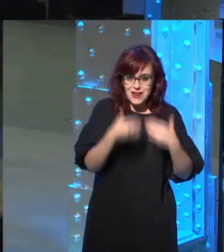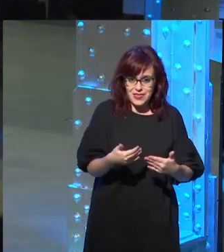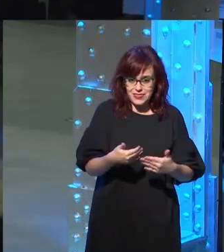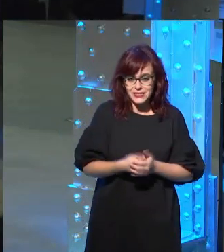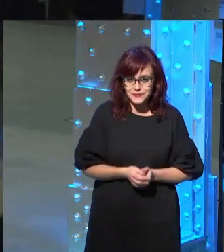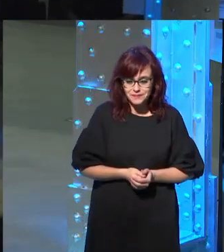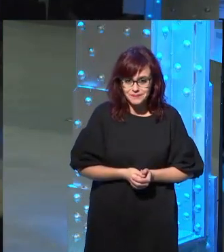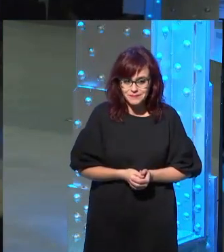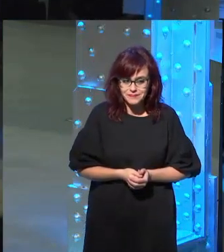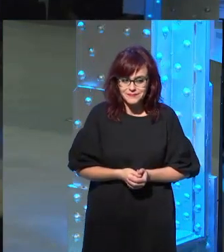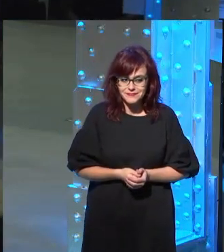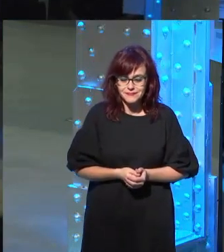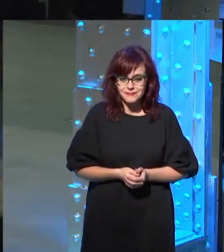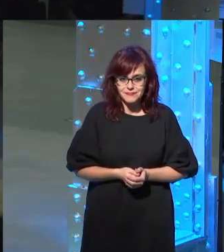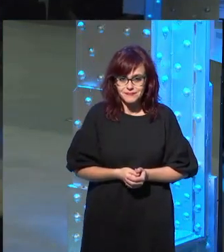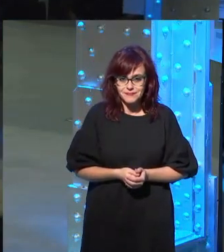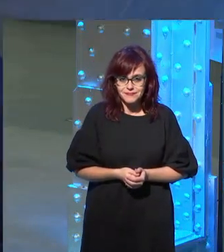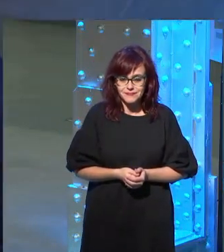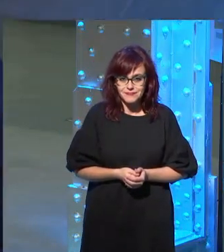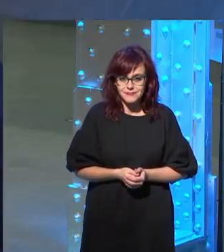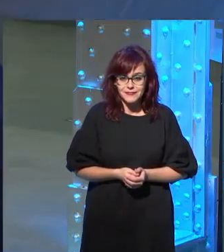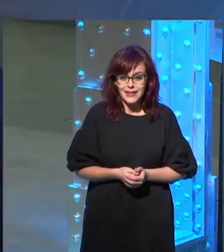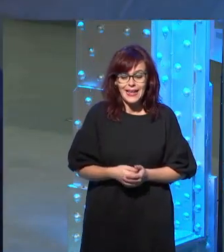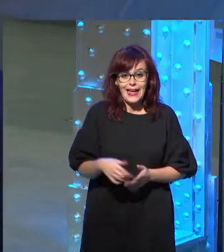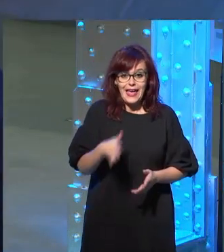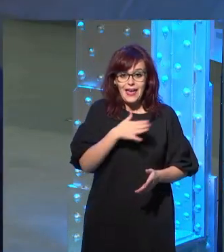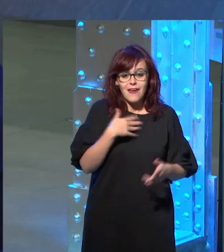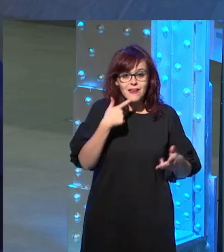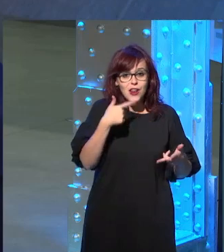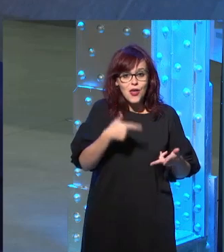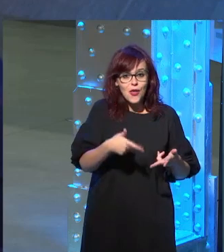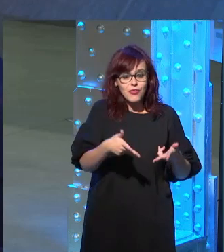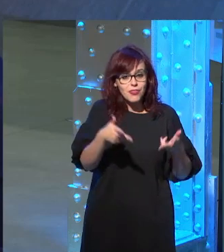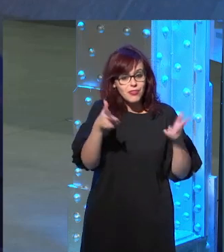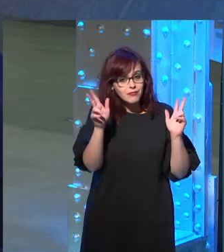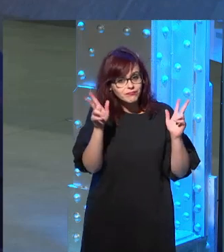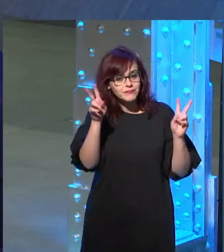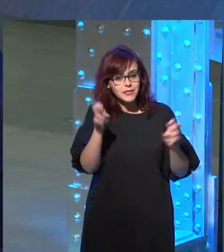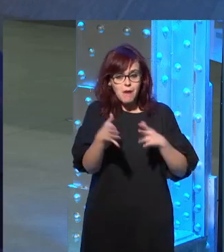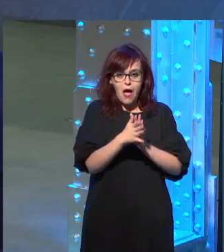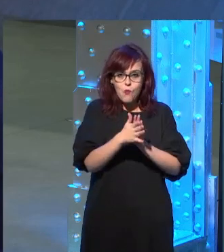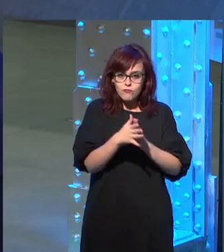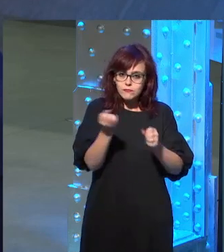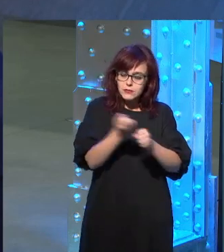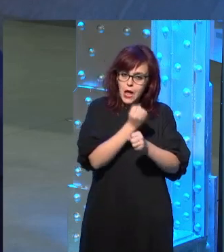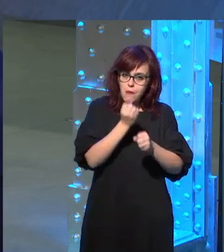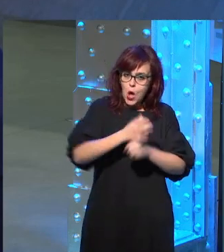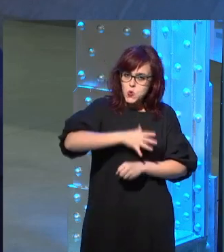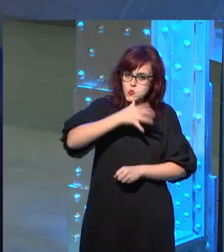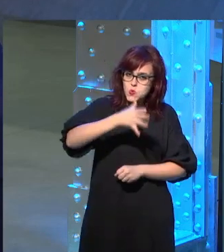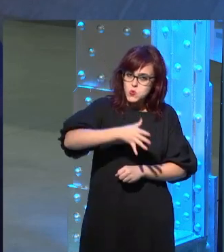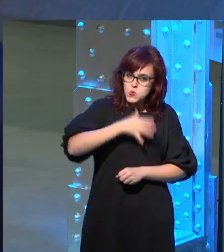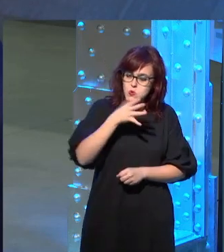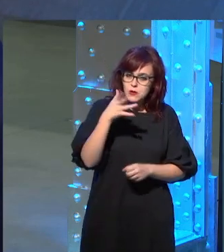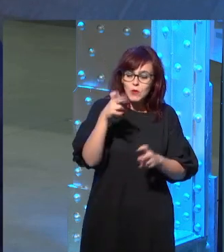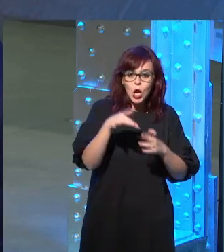Rubén te agradezco muchísimo y déjame decirte que has hecho un trabajo extraordinario con este libro porque mi